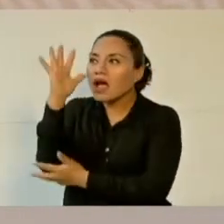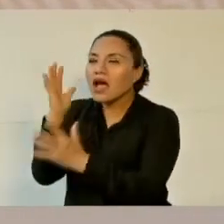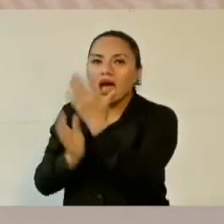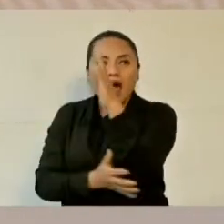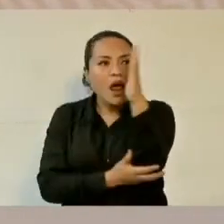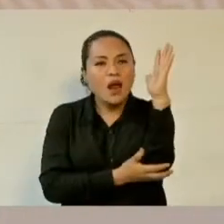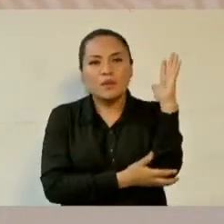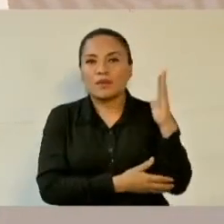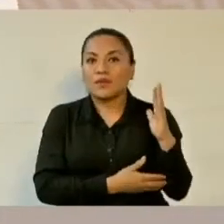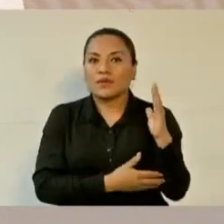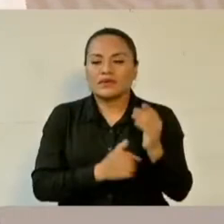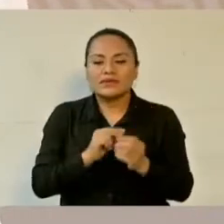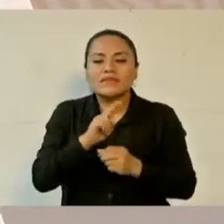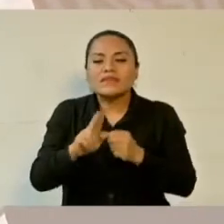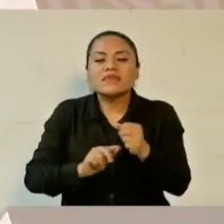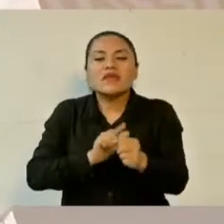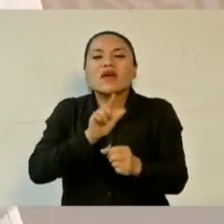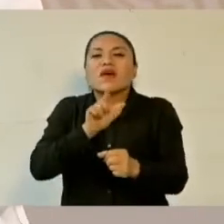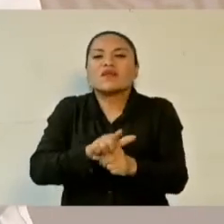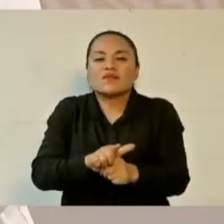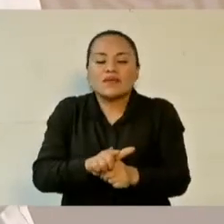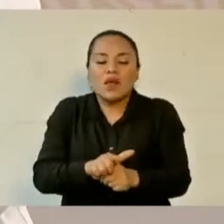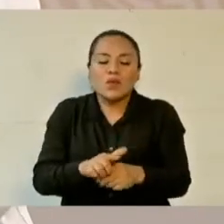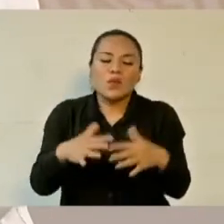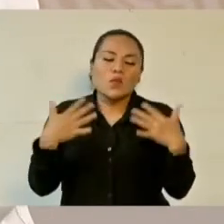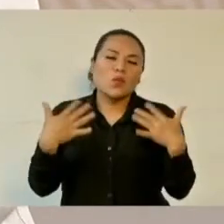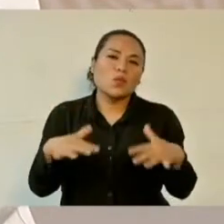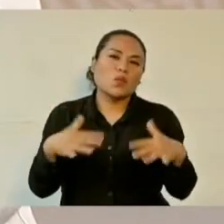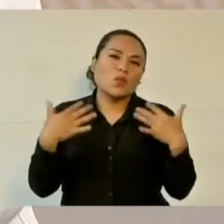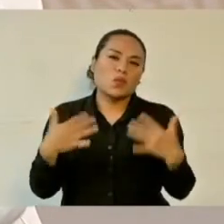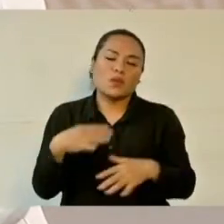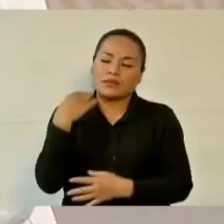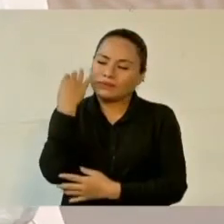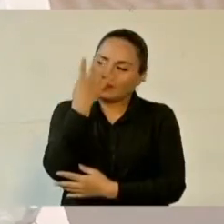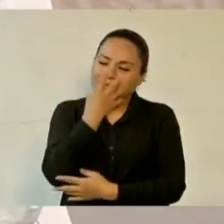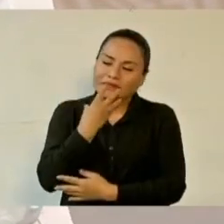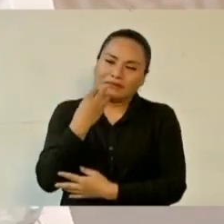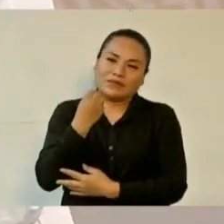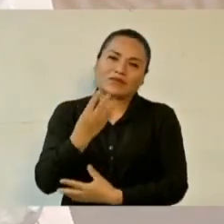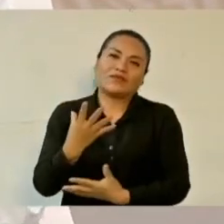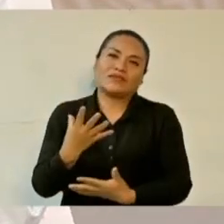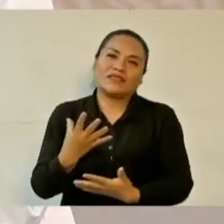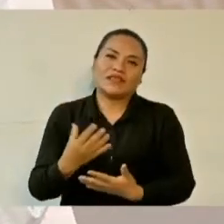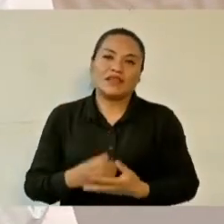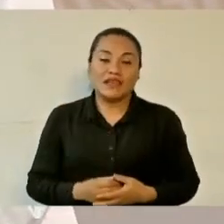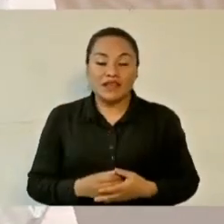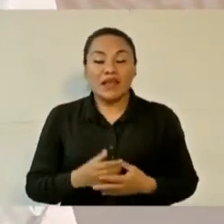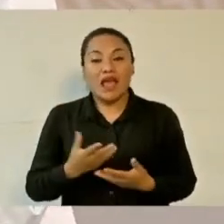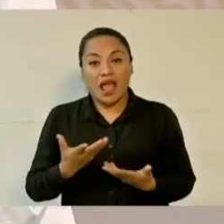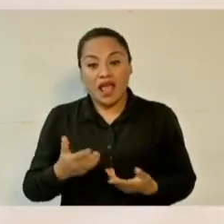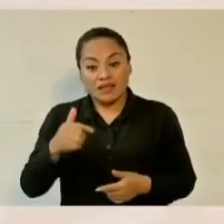Es realmente excepcional lo que se